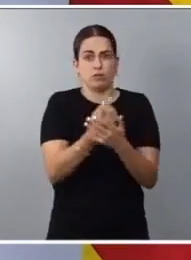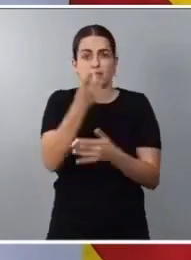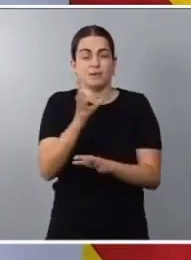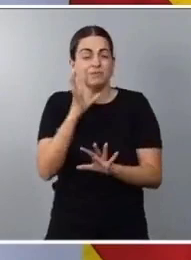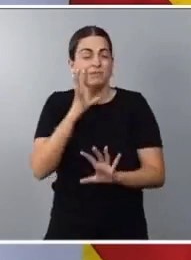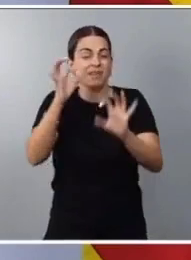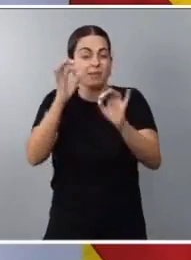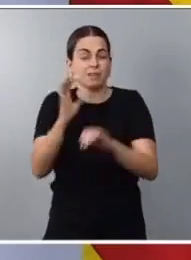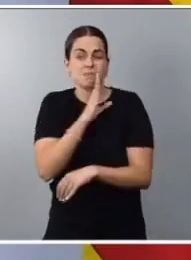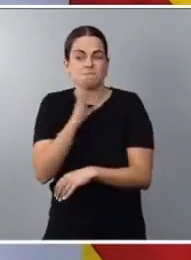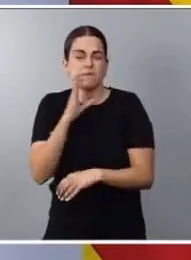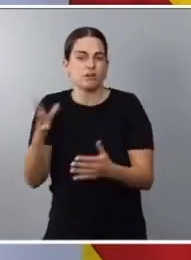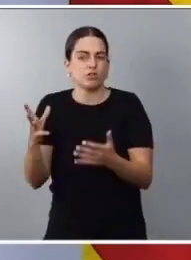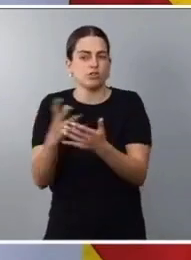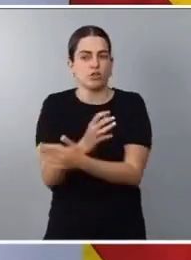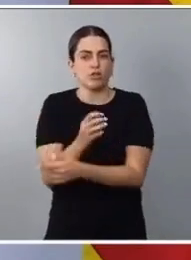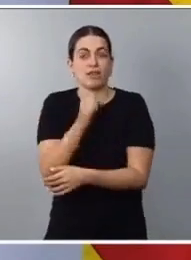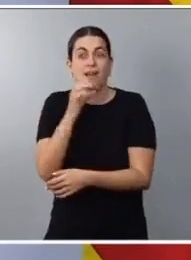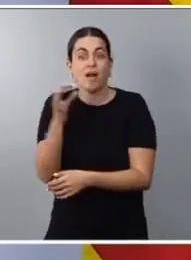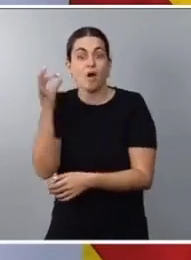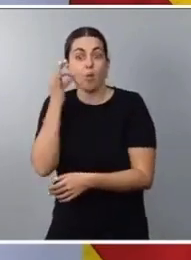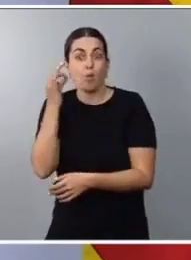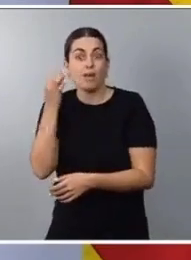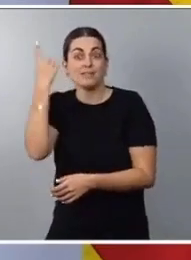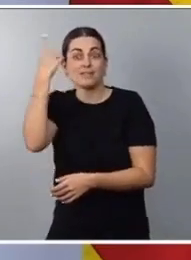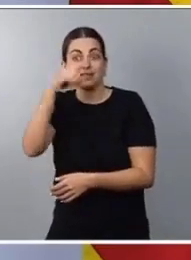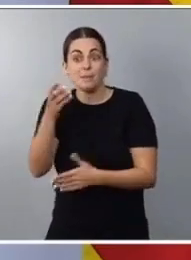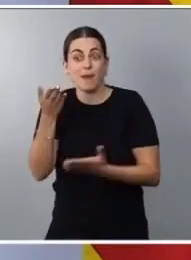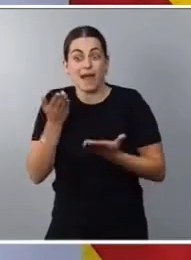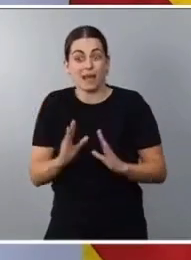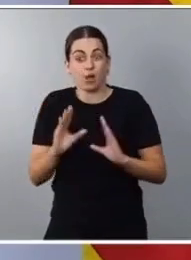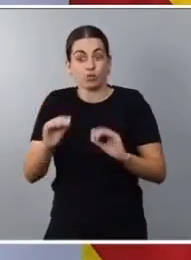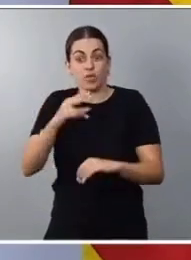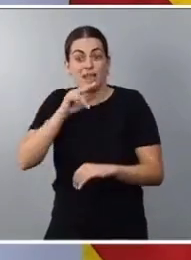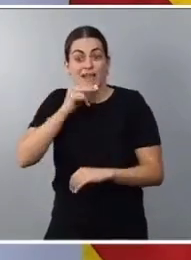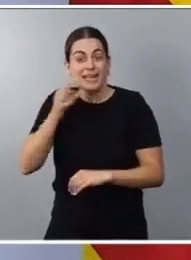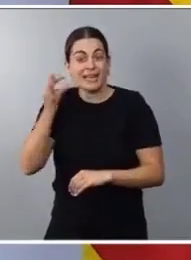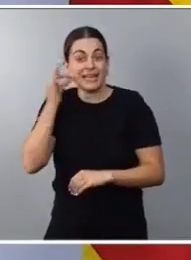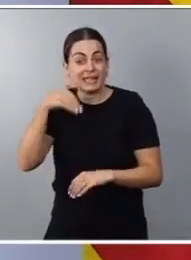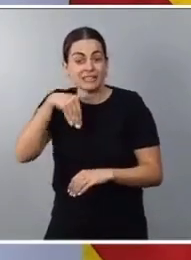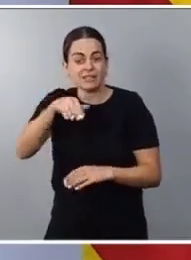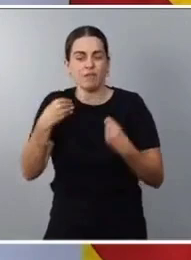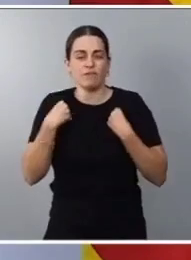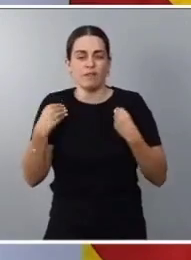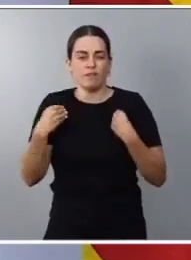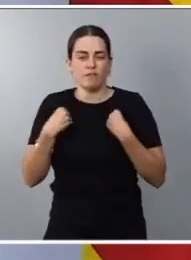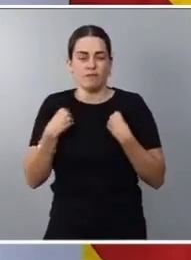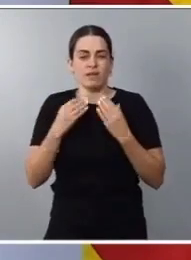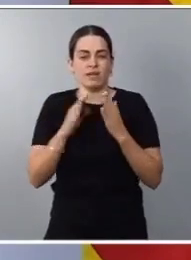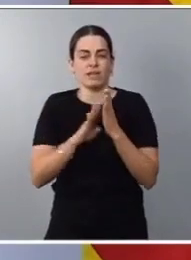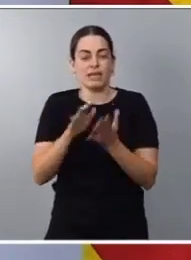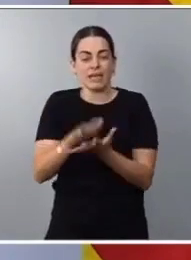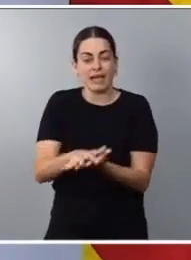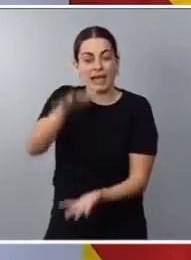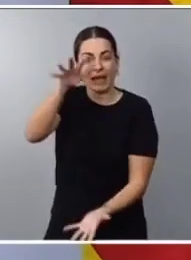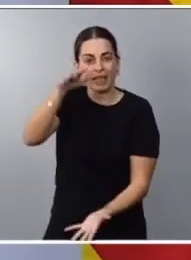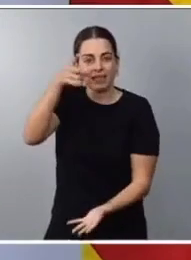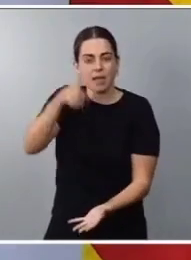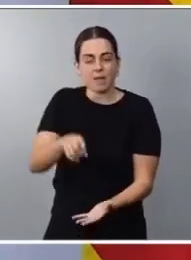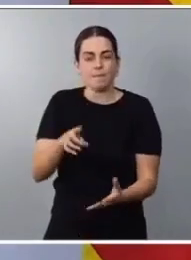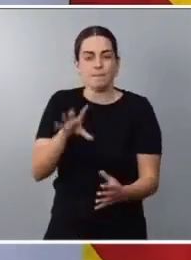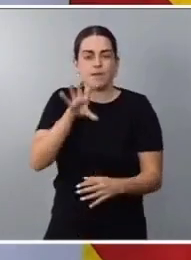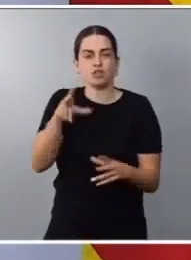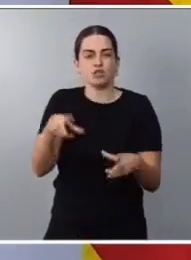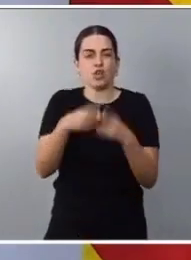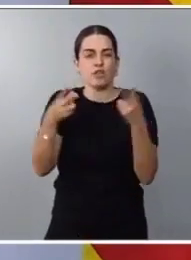madres y abuelas sepan que sus hijas y sus nietas van a vivir y van a crecer en una sociedad y en un país con más derechos